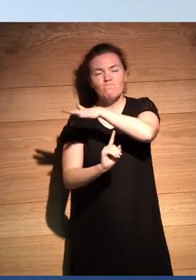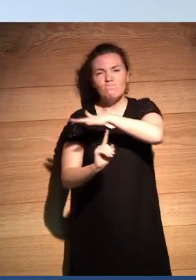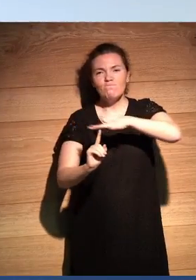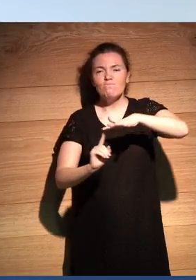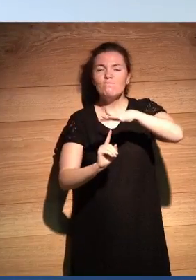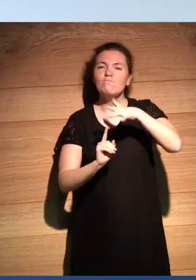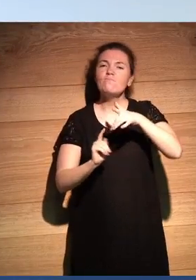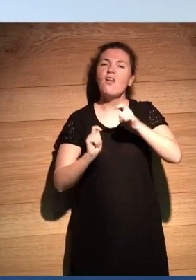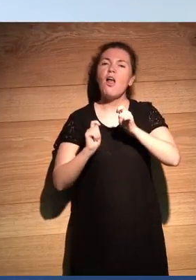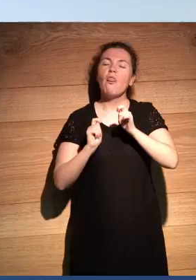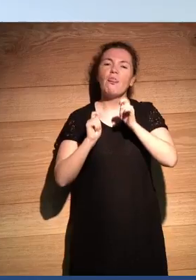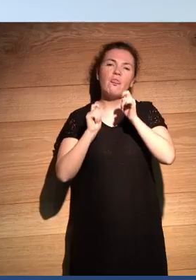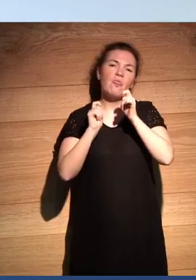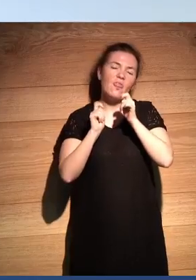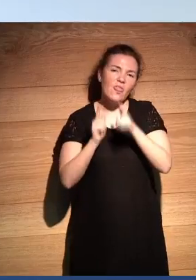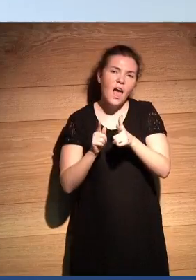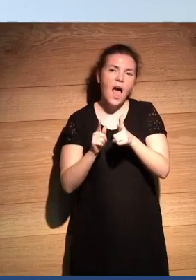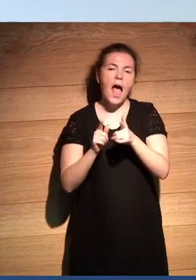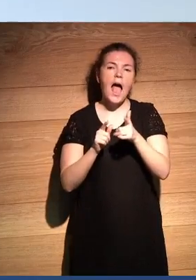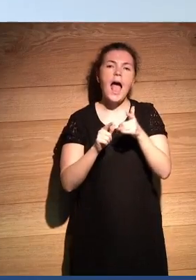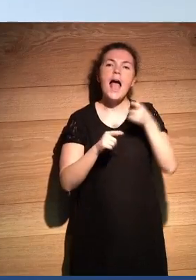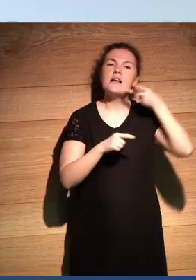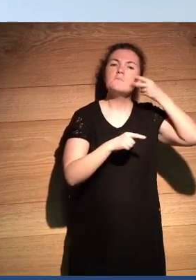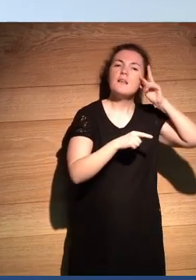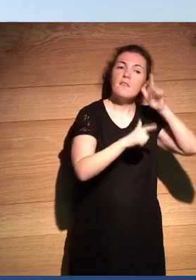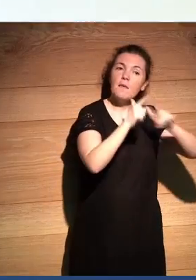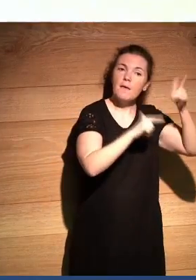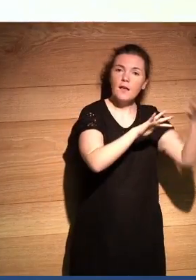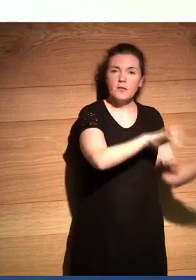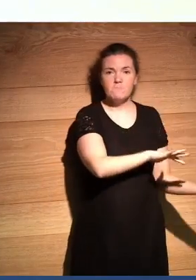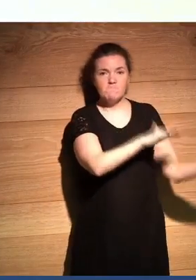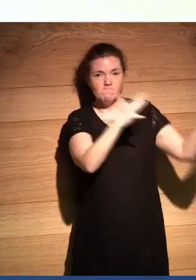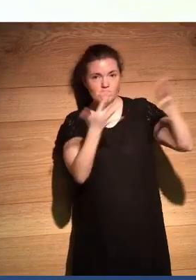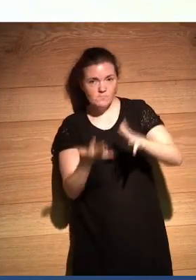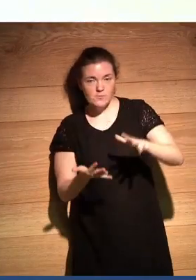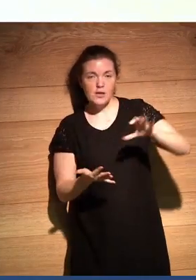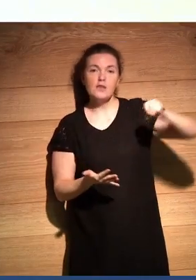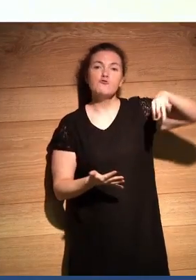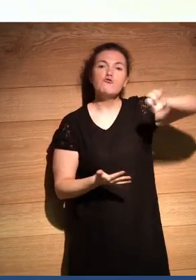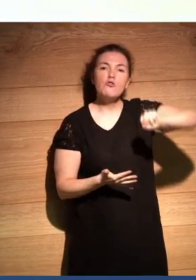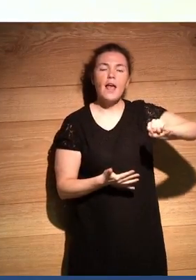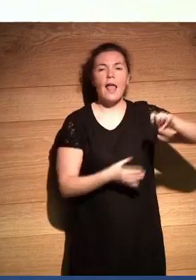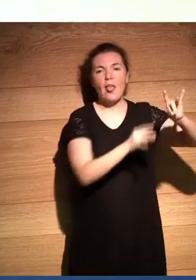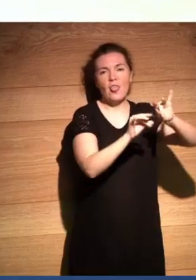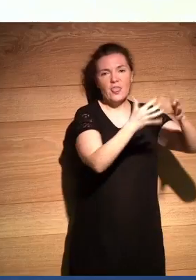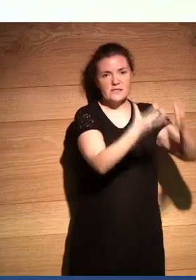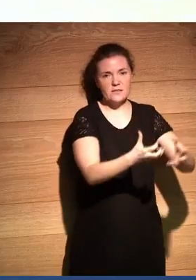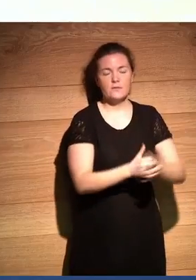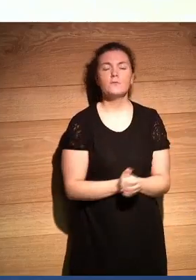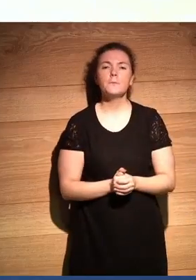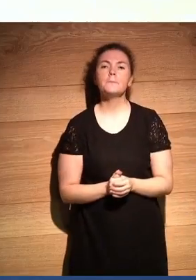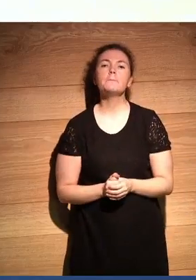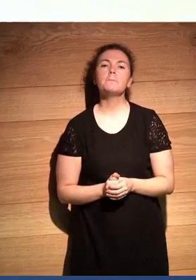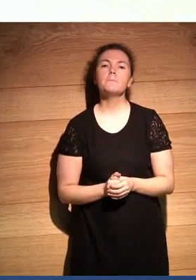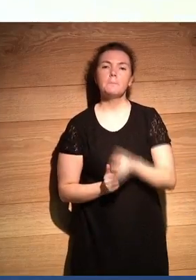manera trasladar la experiencia a Sonora y al desierto. Vale.